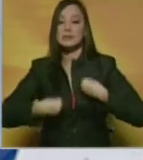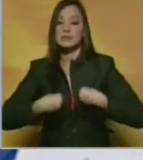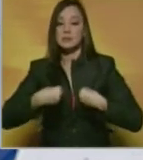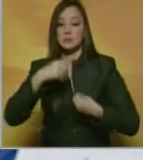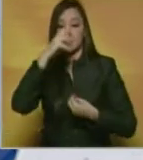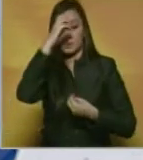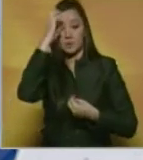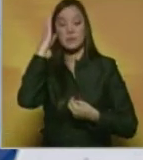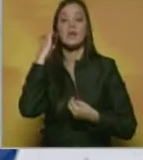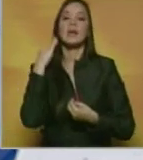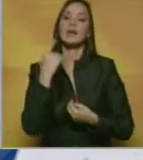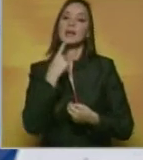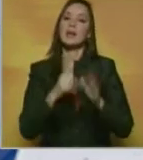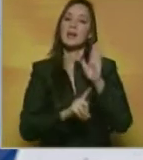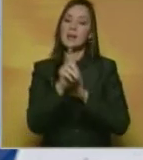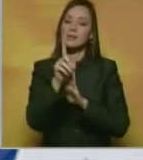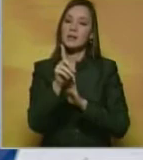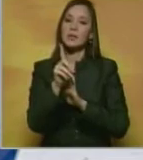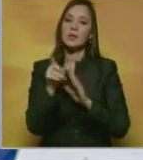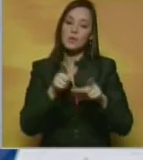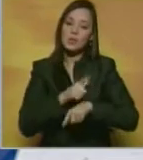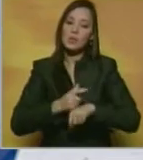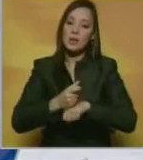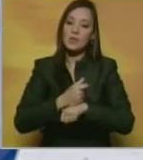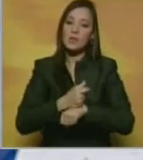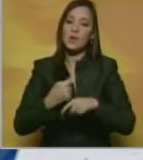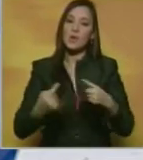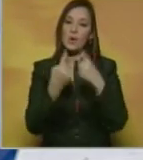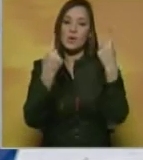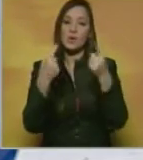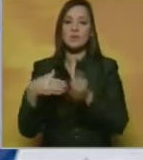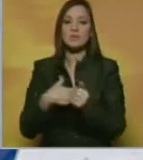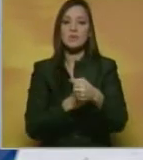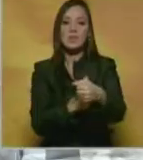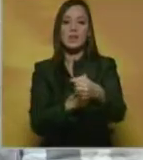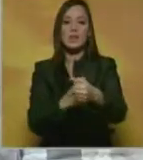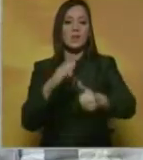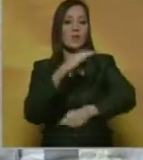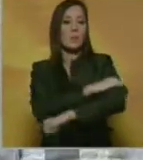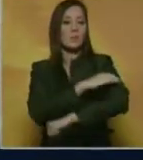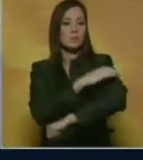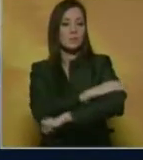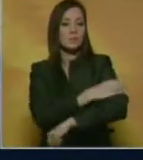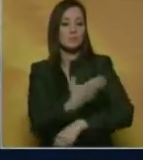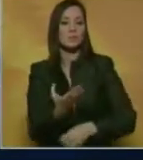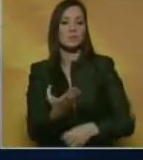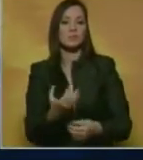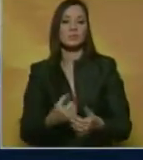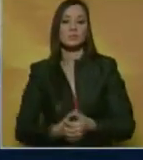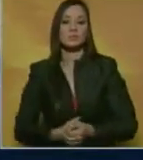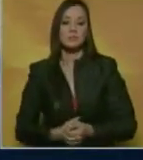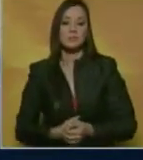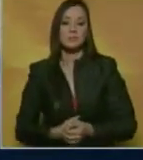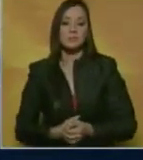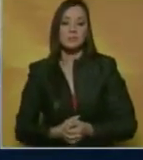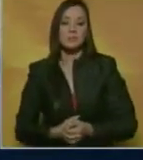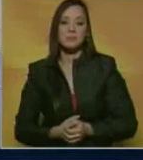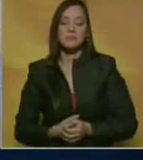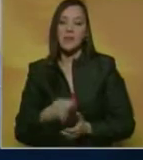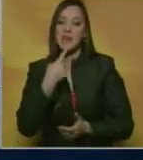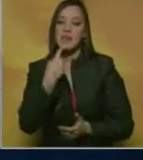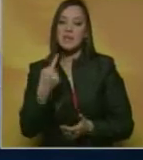acciones que a su juicio desarrolla el gobierno nacional en contra de los dirigentes de la oposición. Tratan de torpedear la gestión de gobiernos